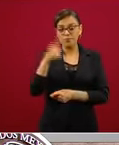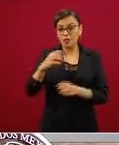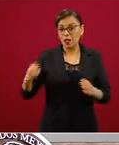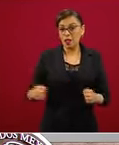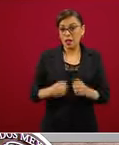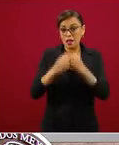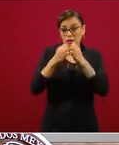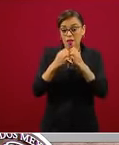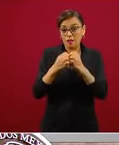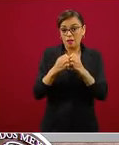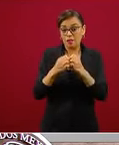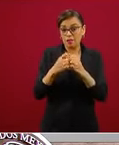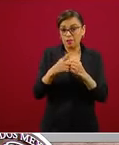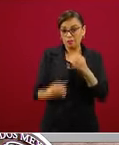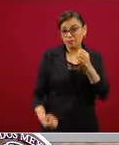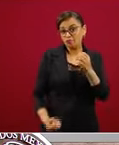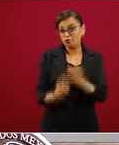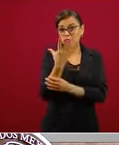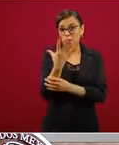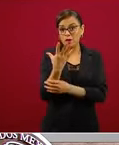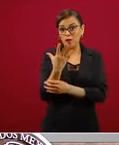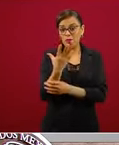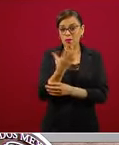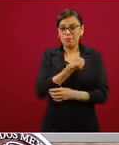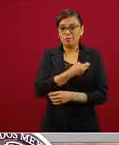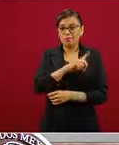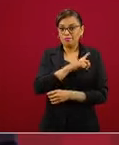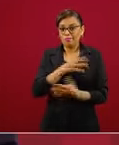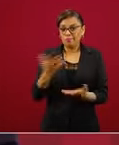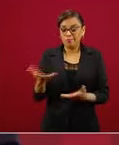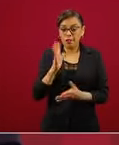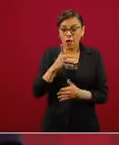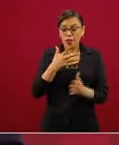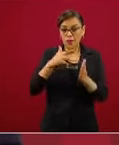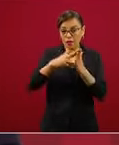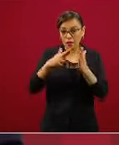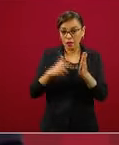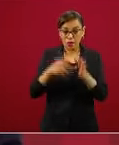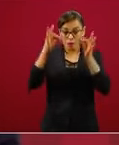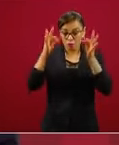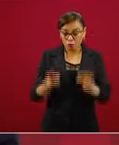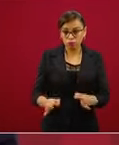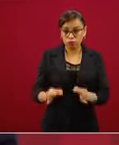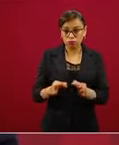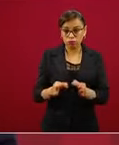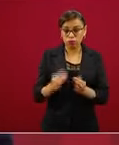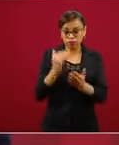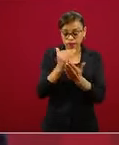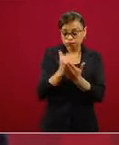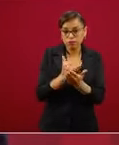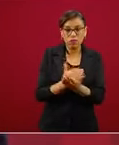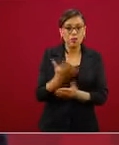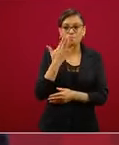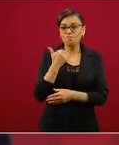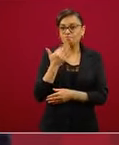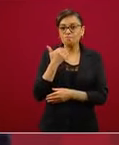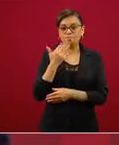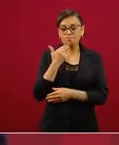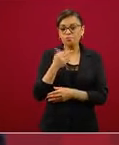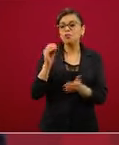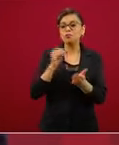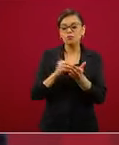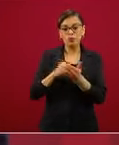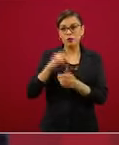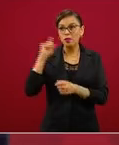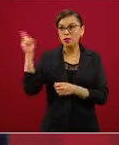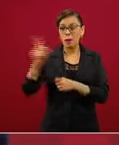afectó a todo el mundo, nada está escrito como reglas fijas, en todo momento hay incertidumbre. Todos